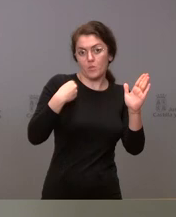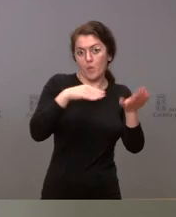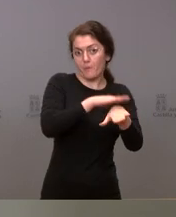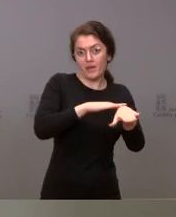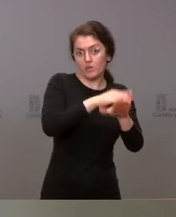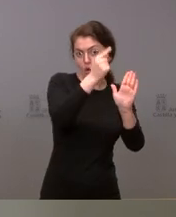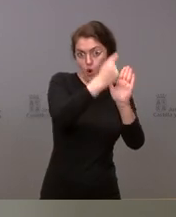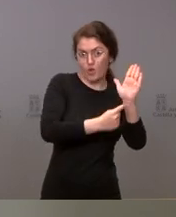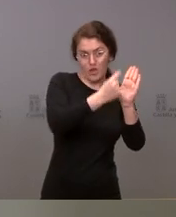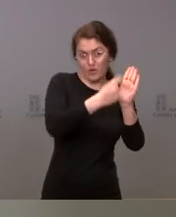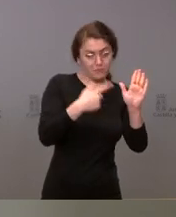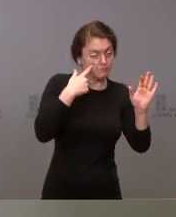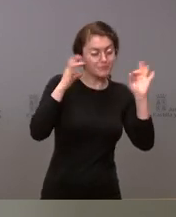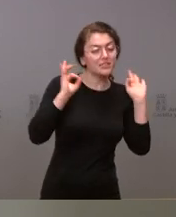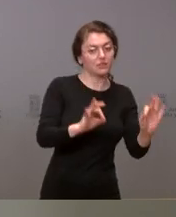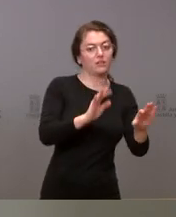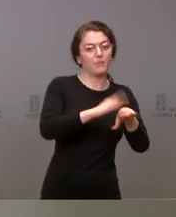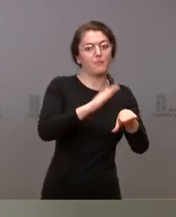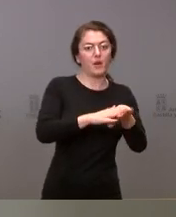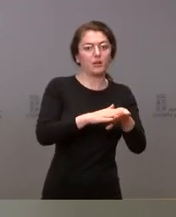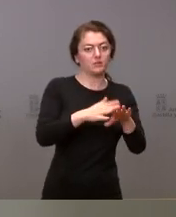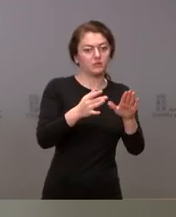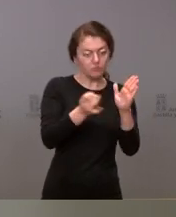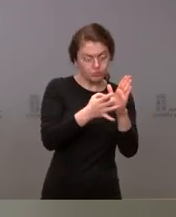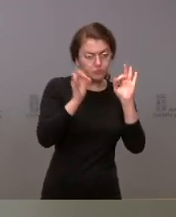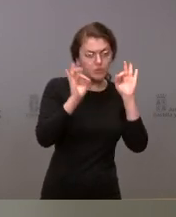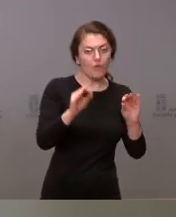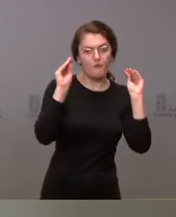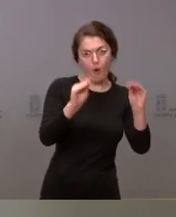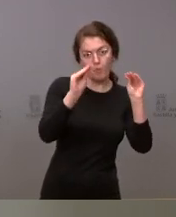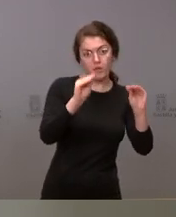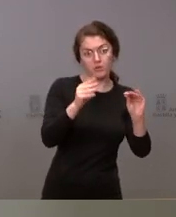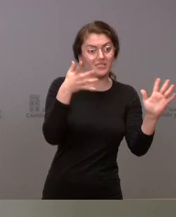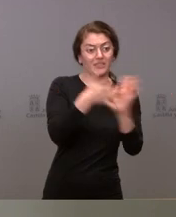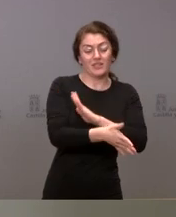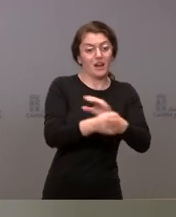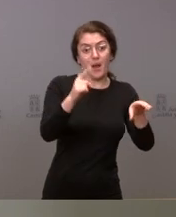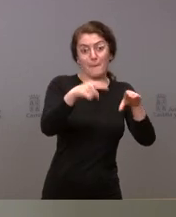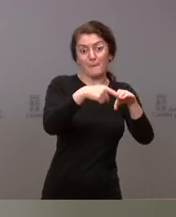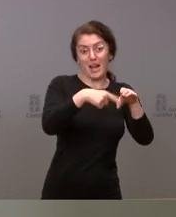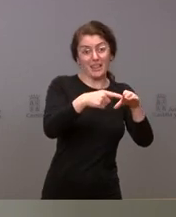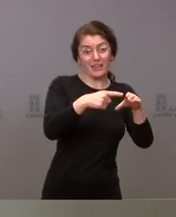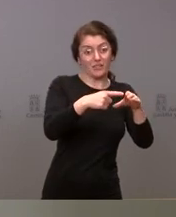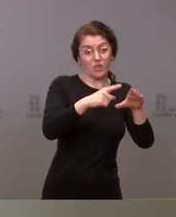muy estrictas para garantizar la buena formación y en ocasiones pues no es posible sacar la totalidad de plazas